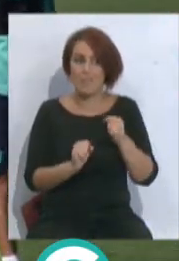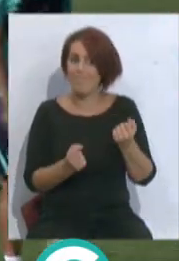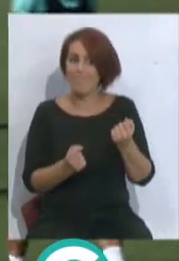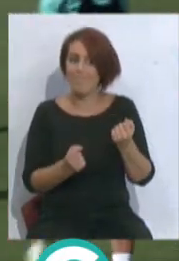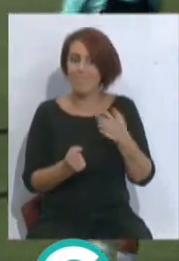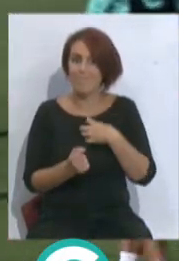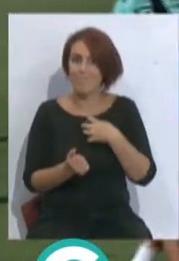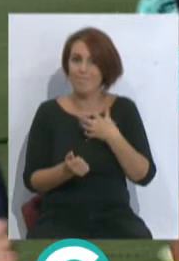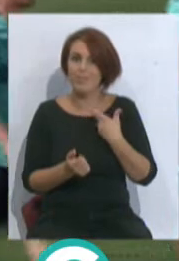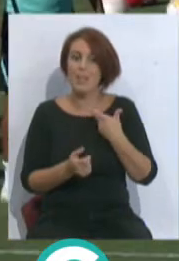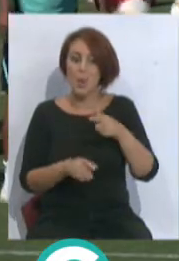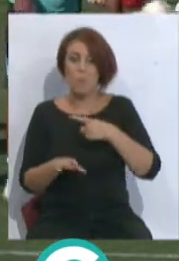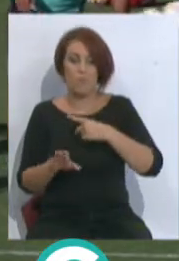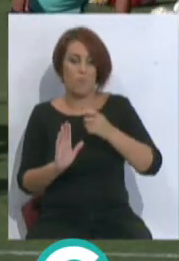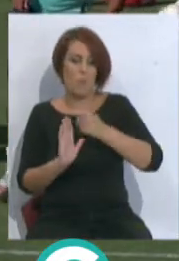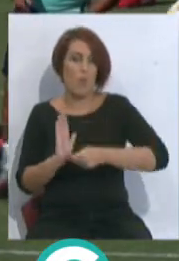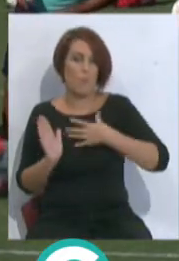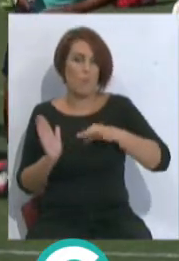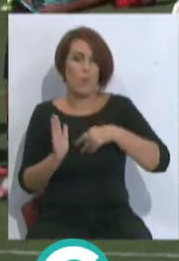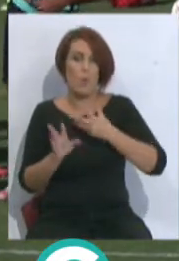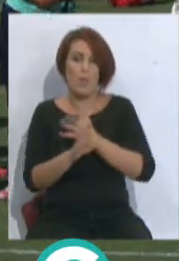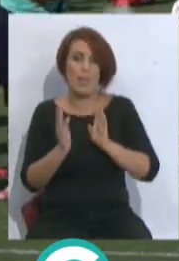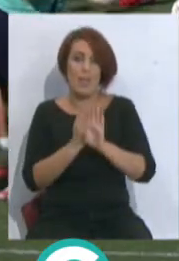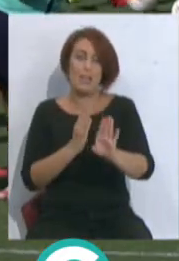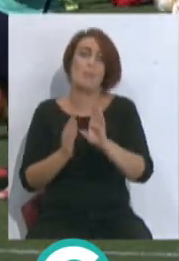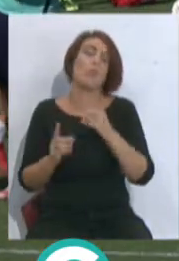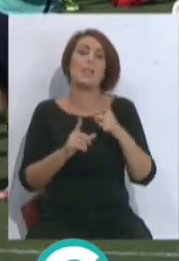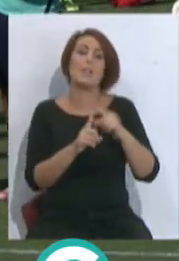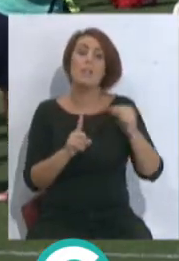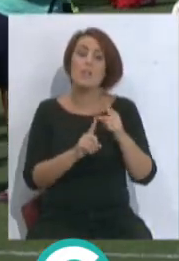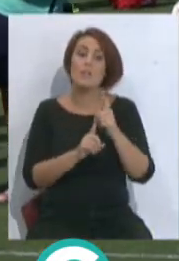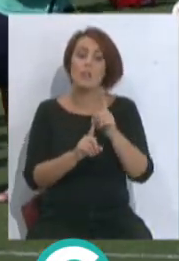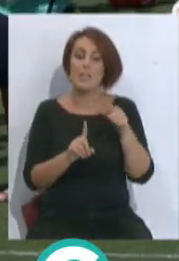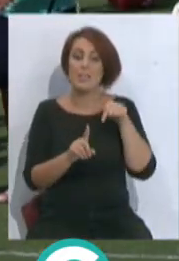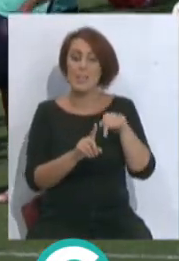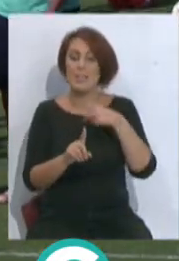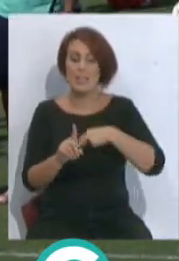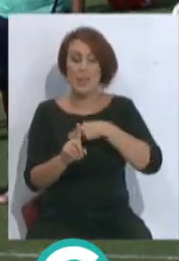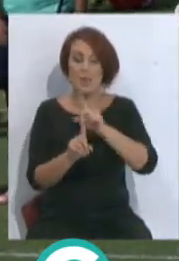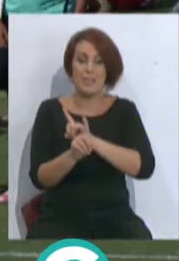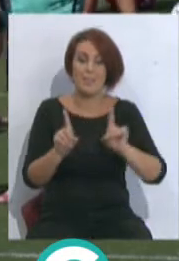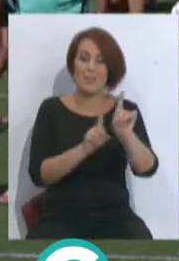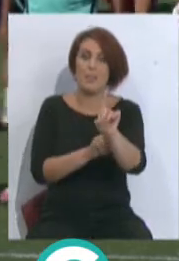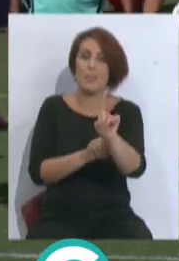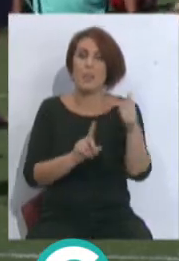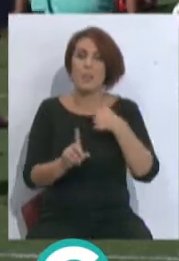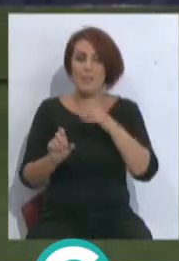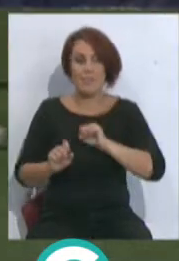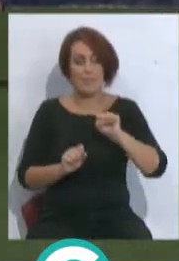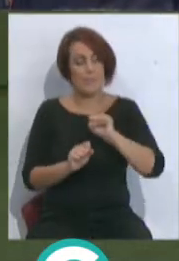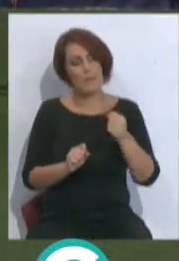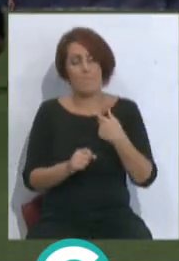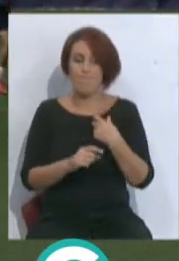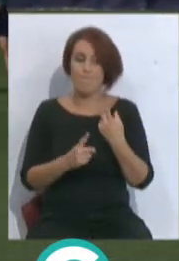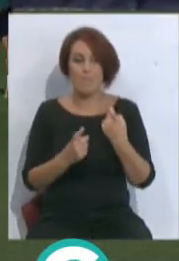el jugador es para jugar incluso por delante, porque incluso jugando por delante del Pacha hemos visto que ha dejado mucho que desear en su parcela defensiva, que es lo que